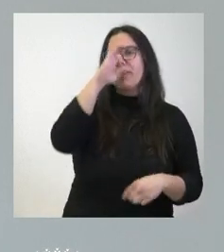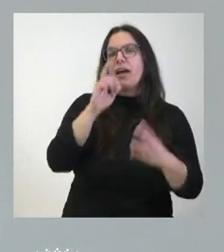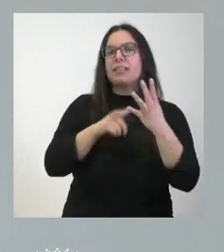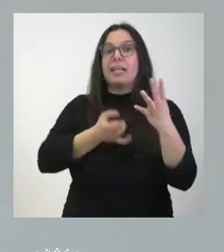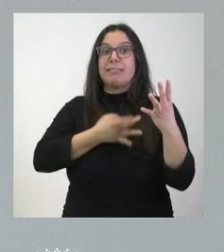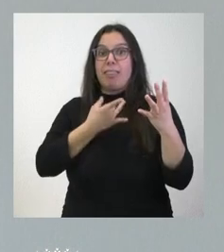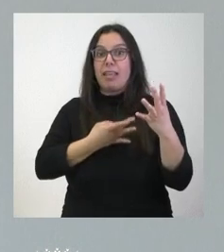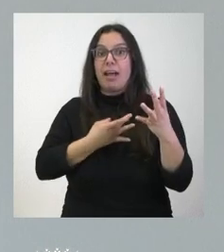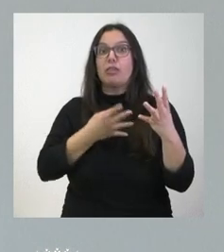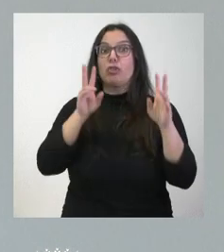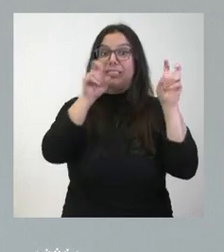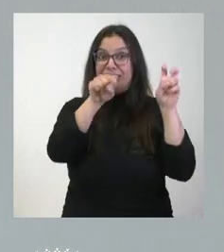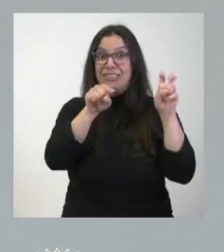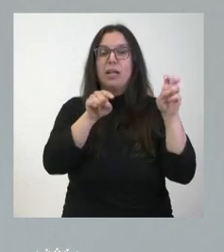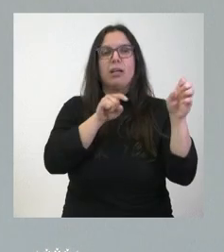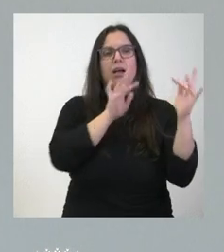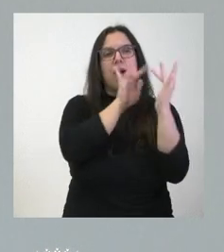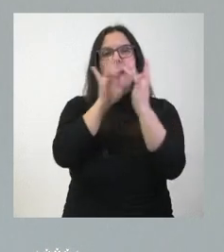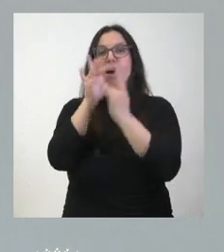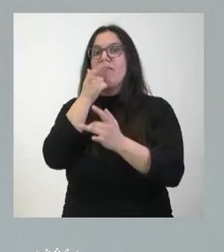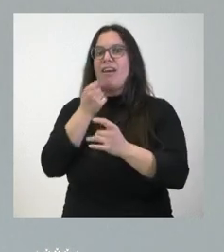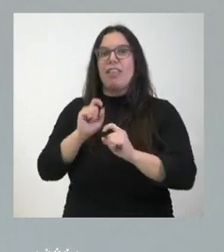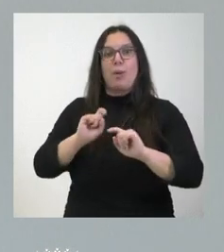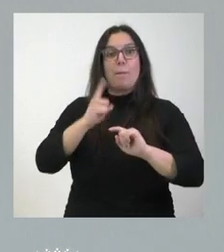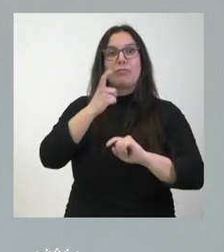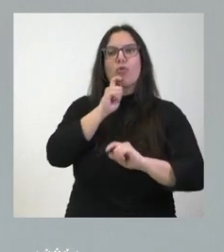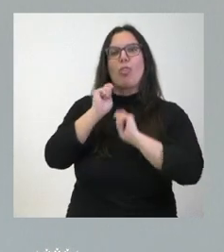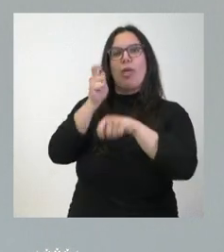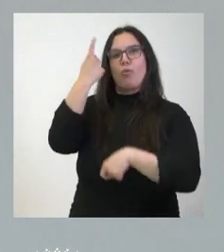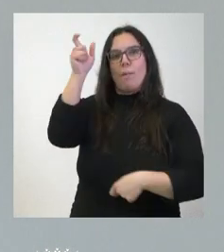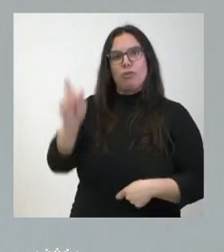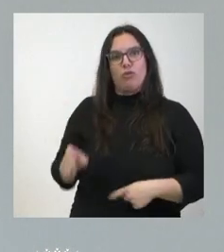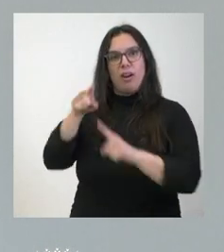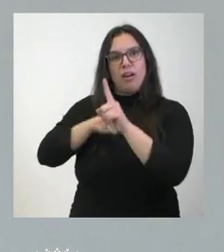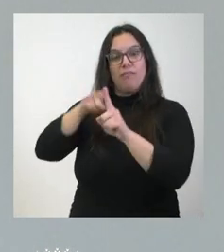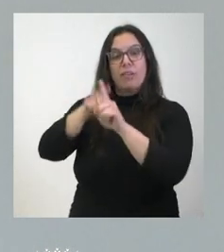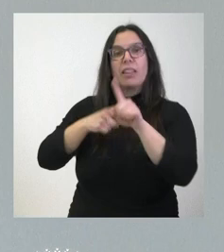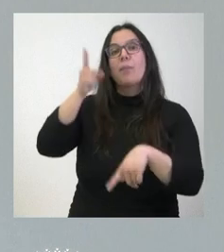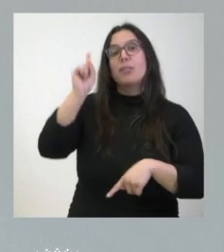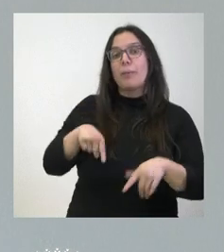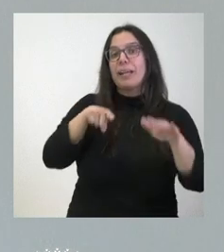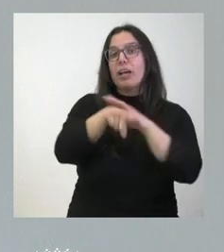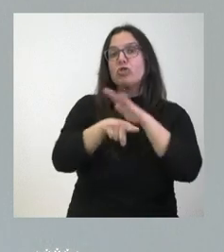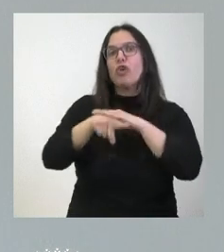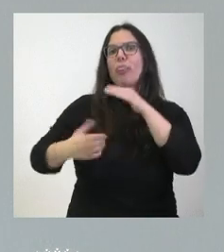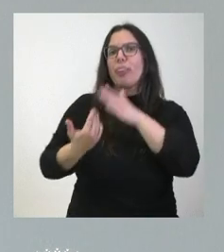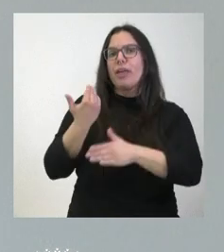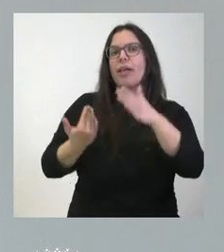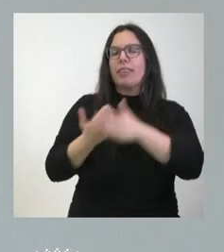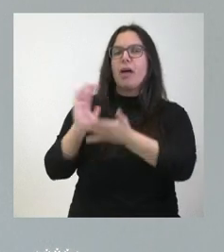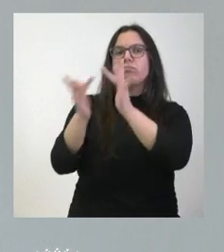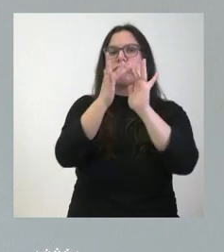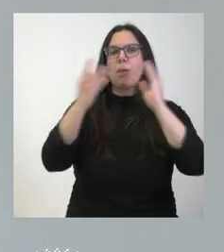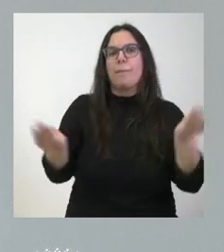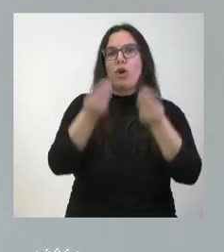sindicatos en la materia, pero también conectar en el día a día la gestión sanitaria con cada uno de los centros que prestan